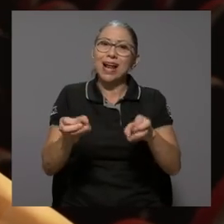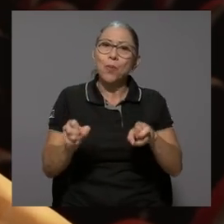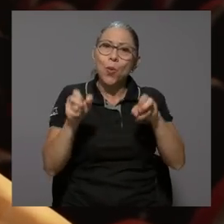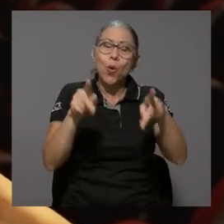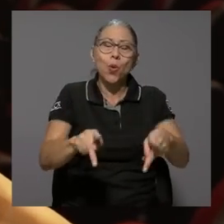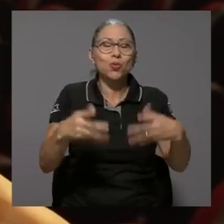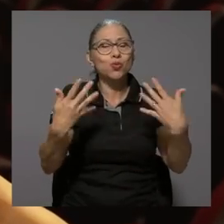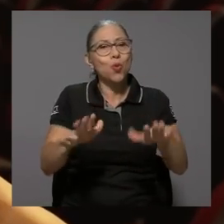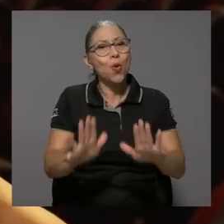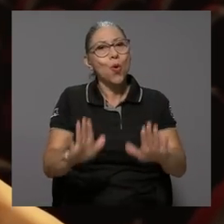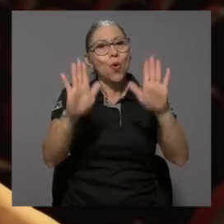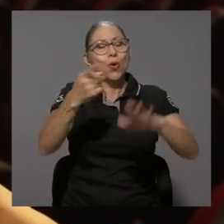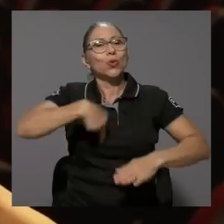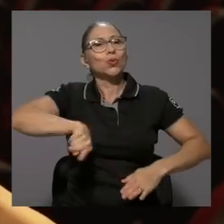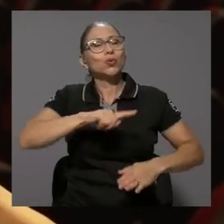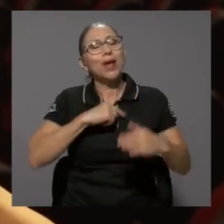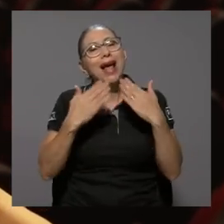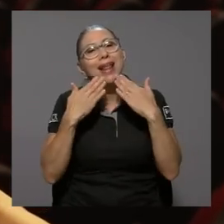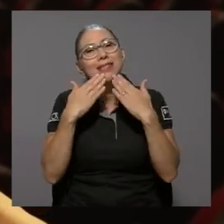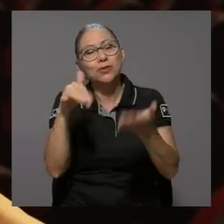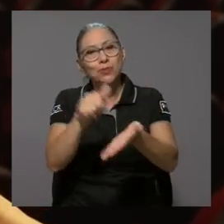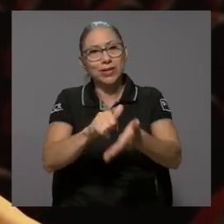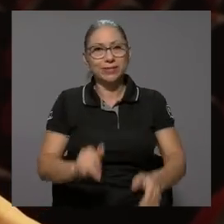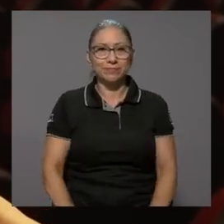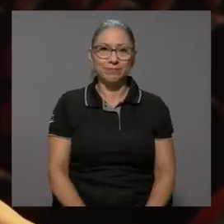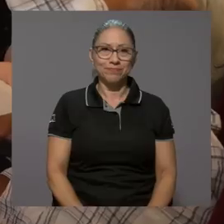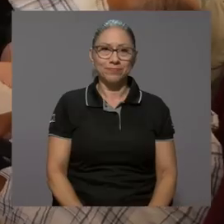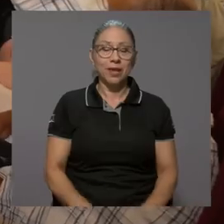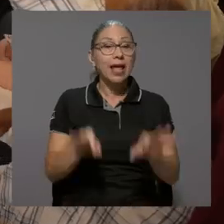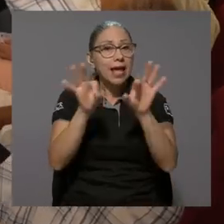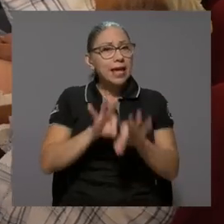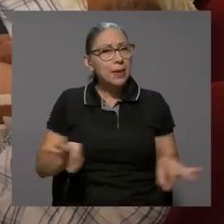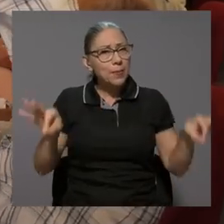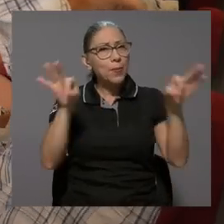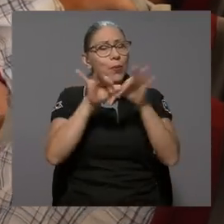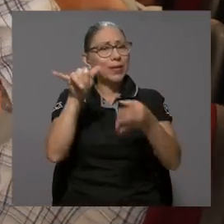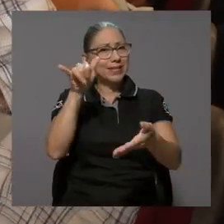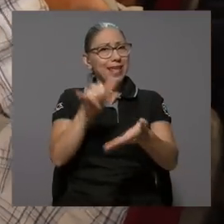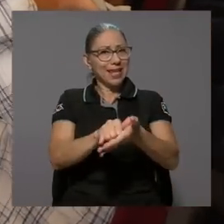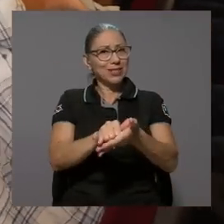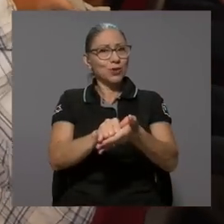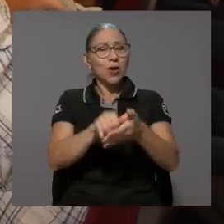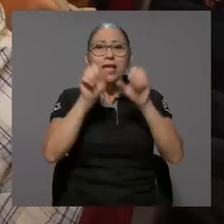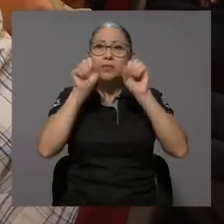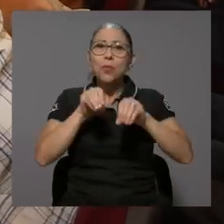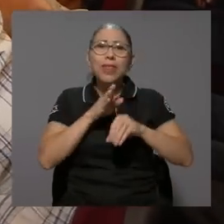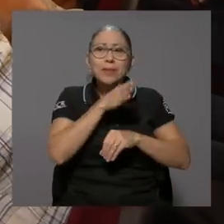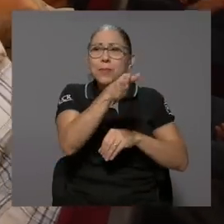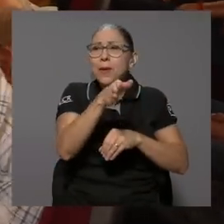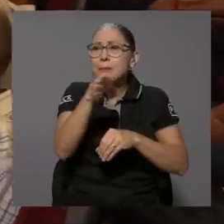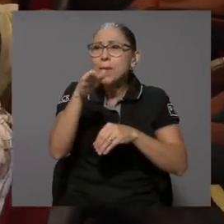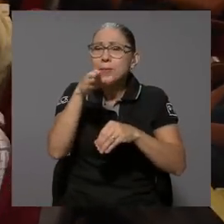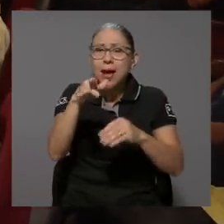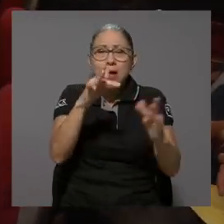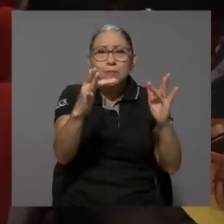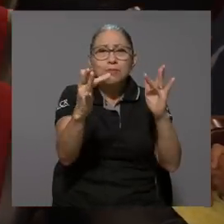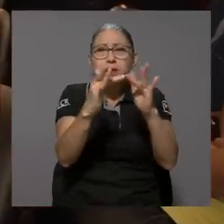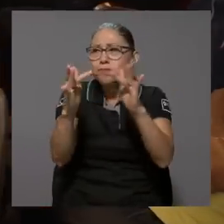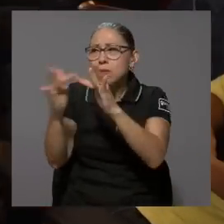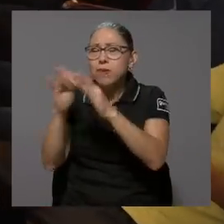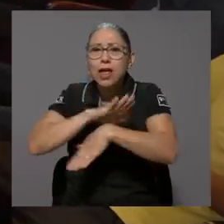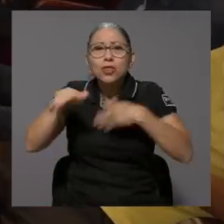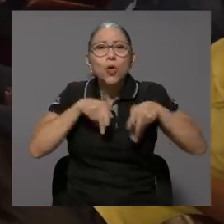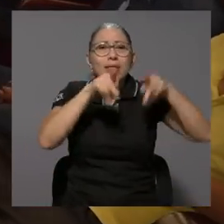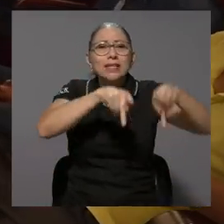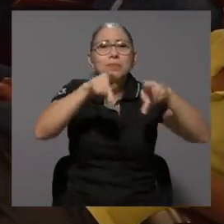Costa Rica les brinda es enorme y estamos sumamente agradecidos por eso. La importancia de esto es llegar a todas las poblaciones vulnerables,